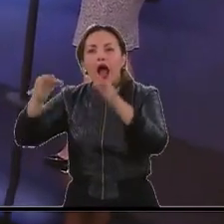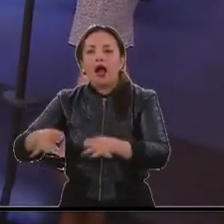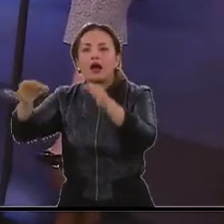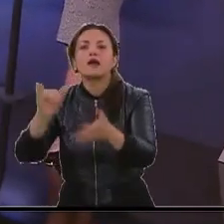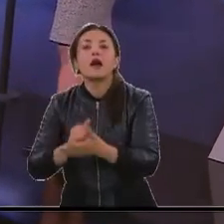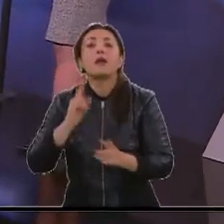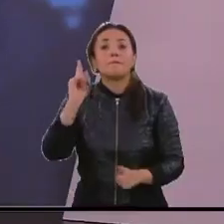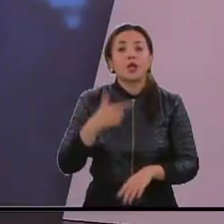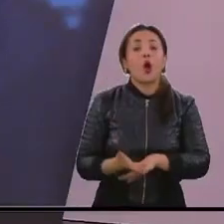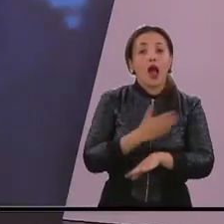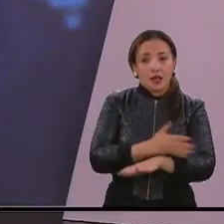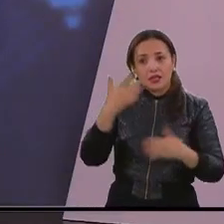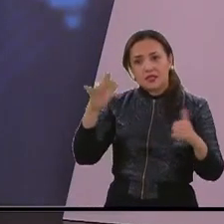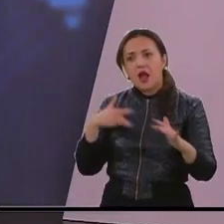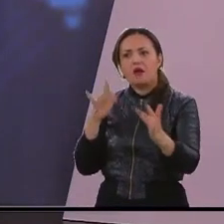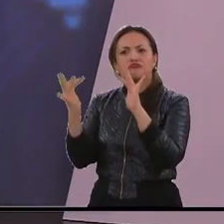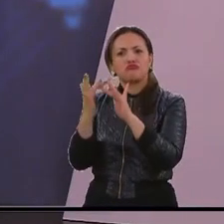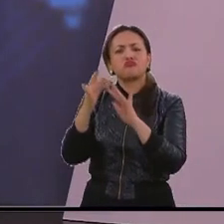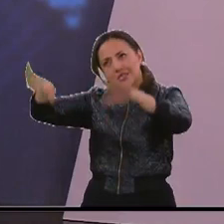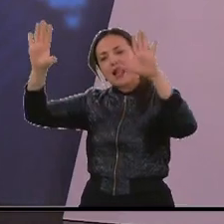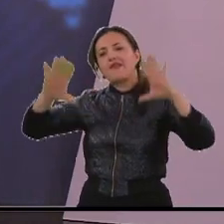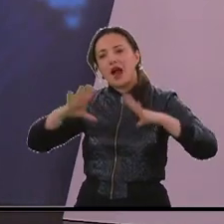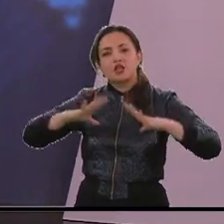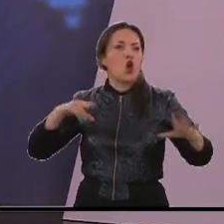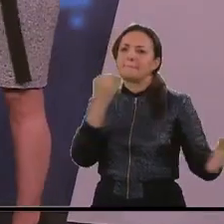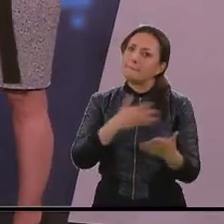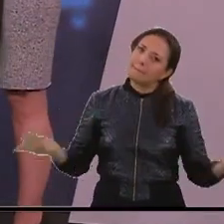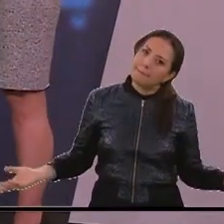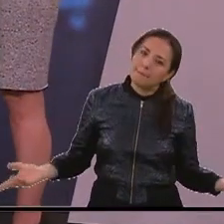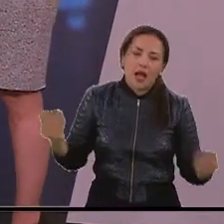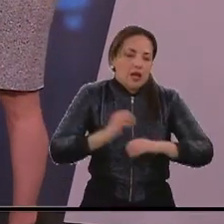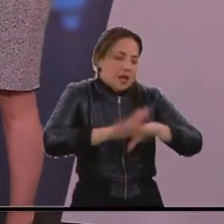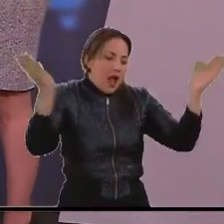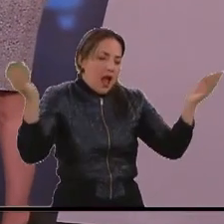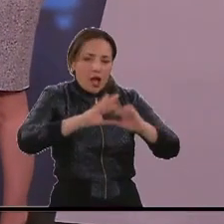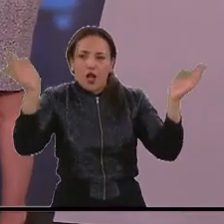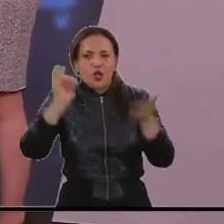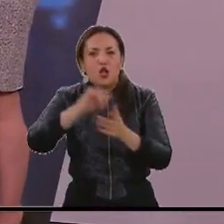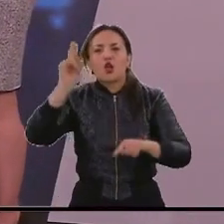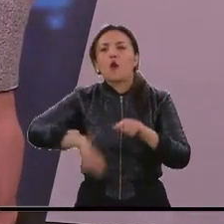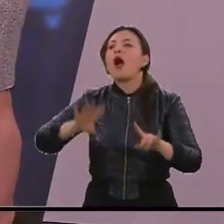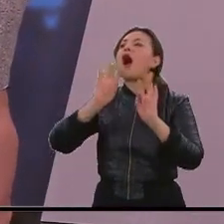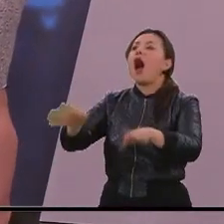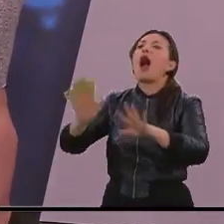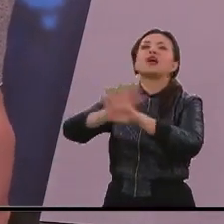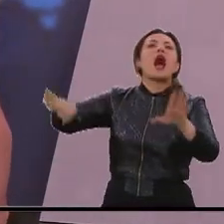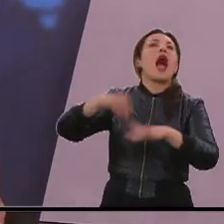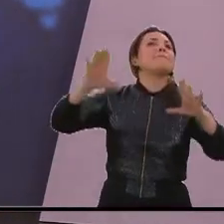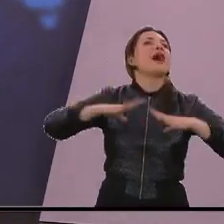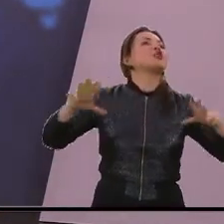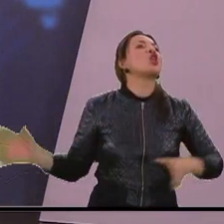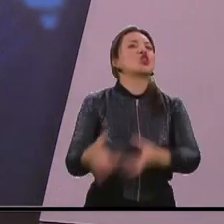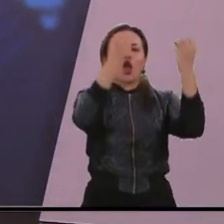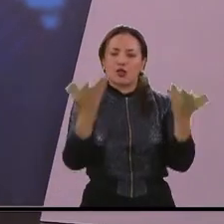nosotras teníamos un contacto constante con Fiscalía General de la Nación. Cualquier persona tenemos con quien comunicarnos en este tiempo. Yamile, vamos